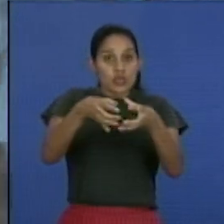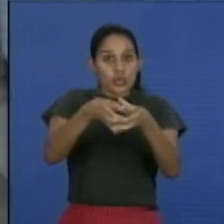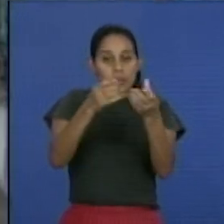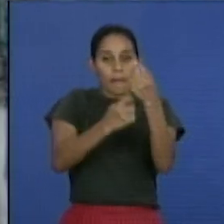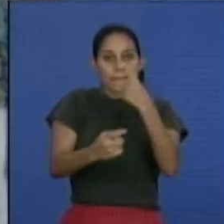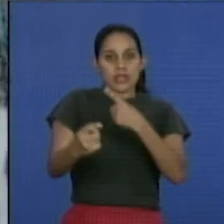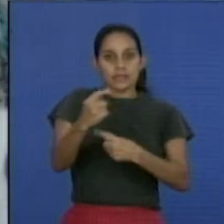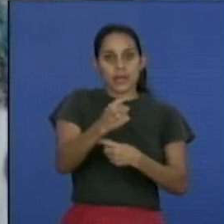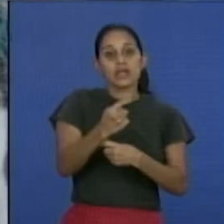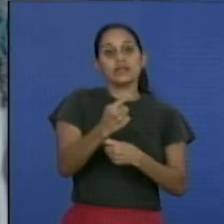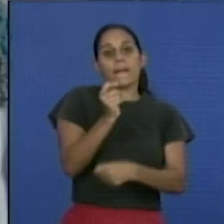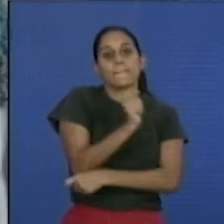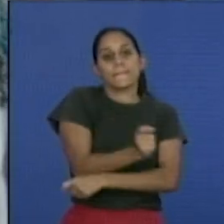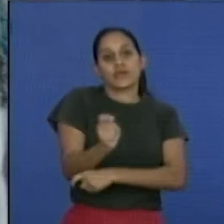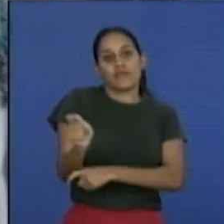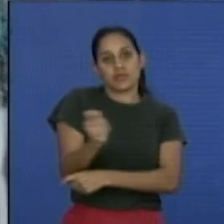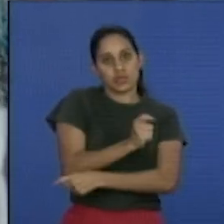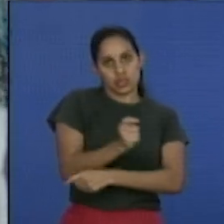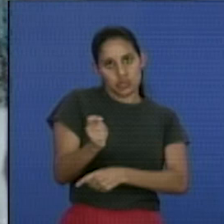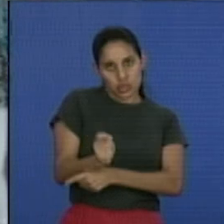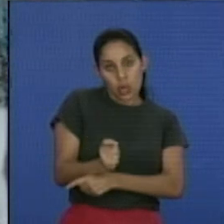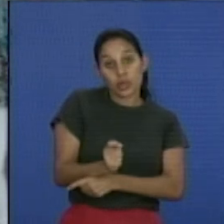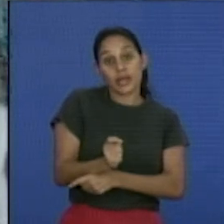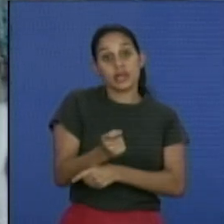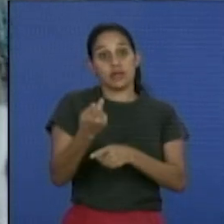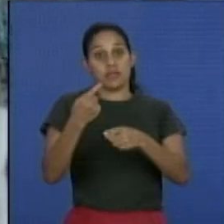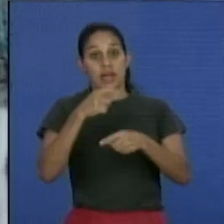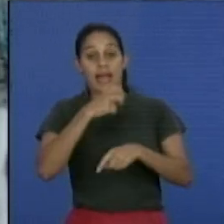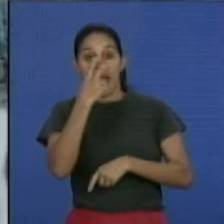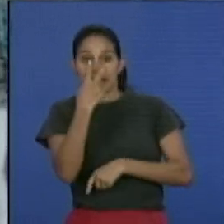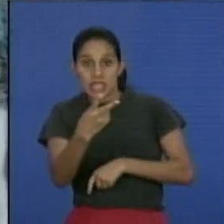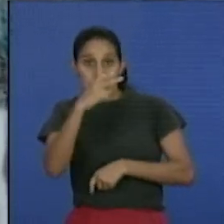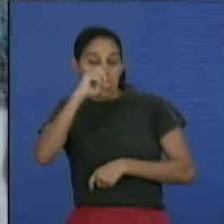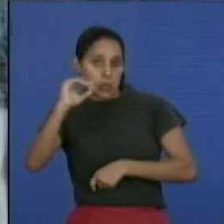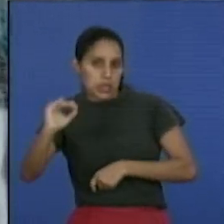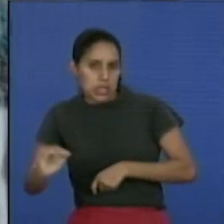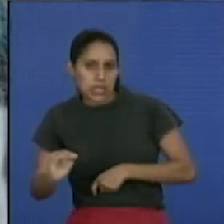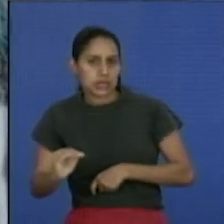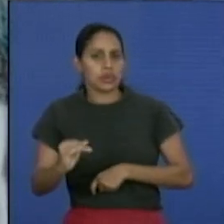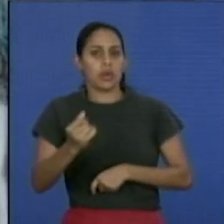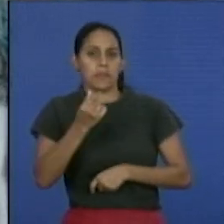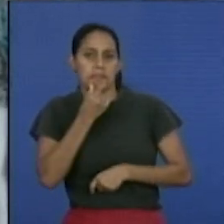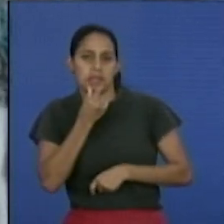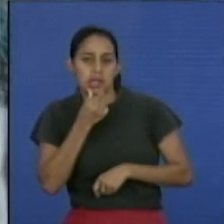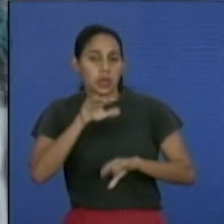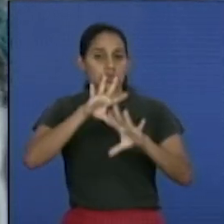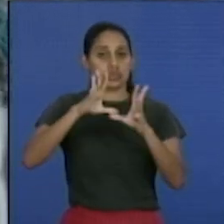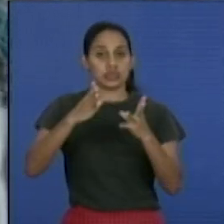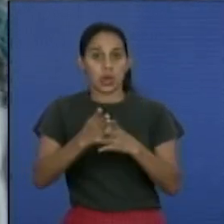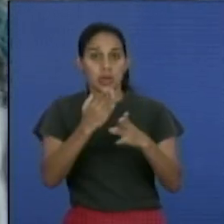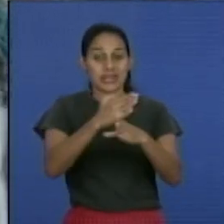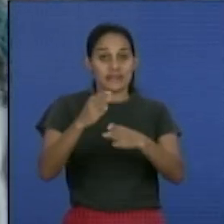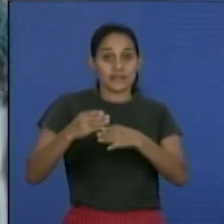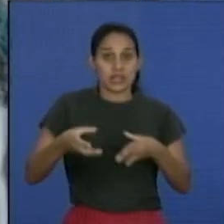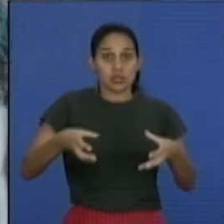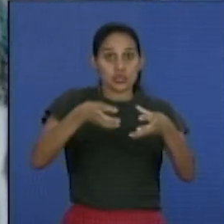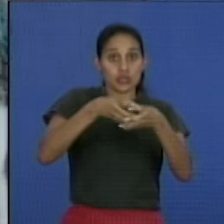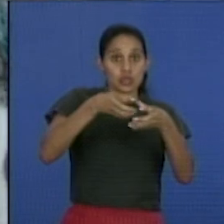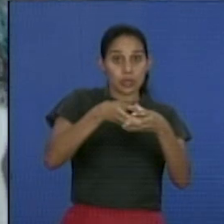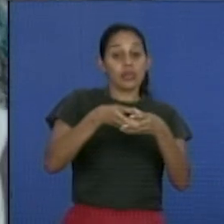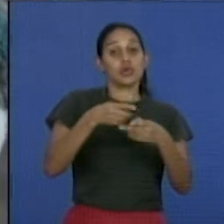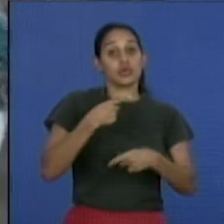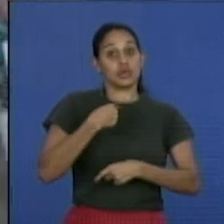complemento, que es de profesores, desde los obstetras, pediatras, clínicos, todo un conjunto que se deriva a los médicos de familia como